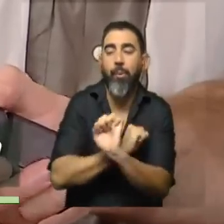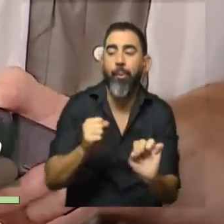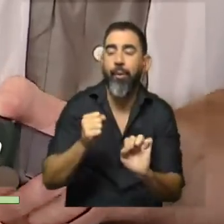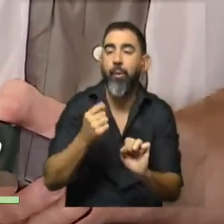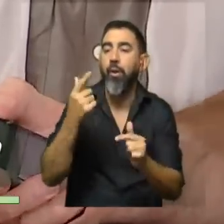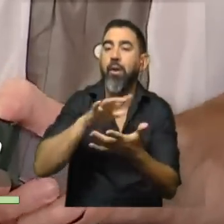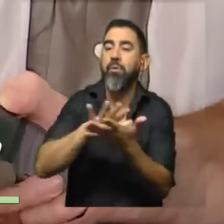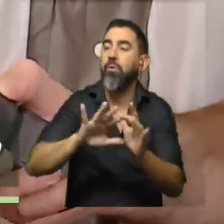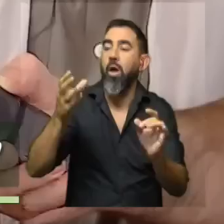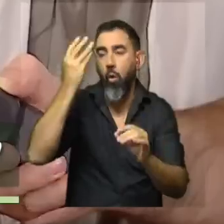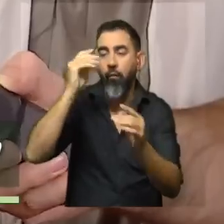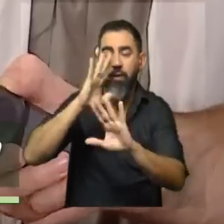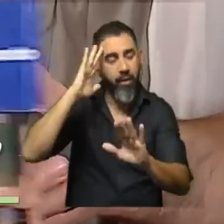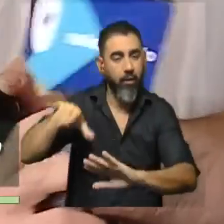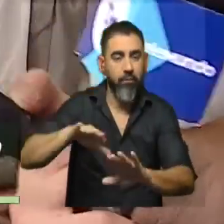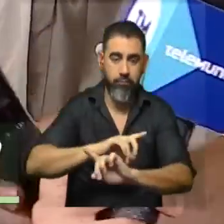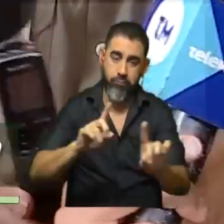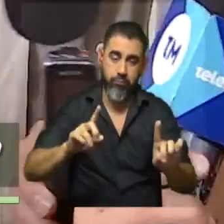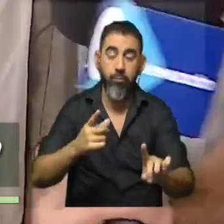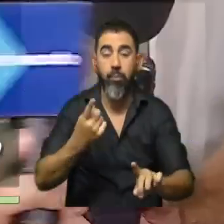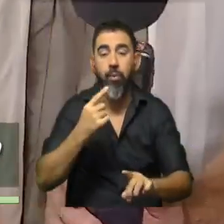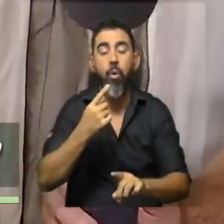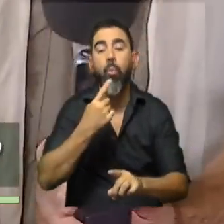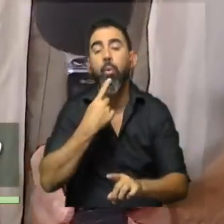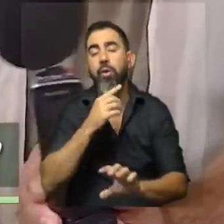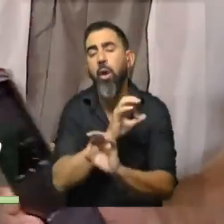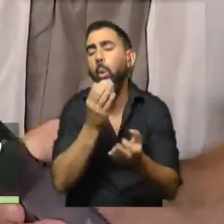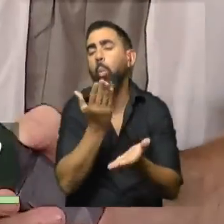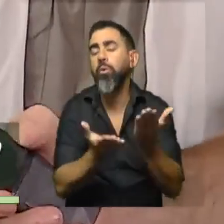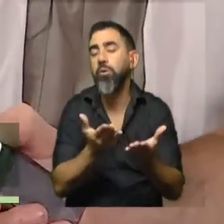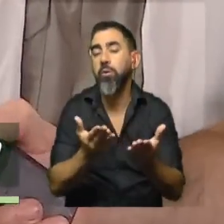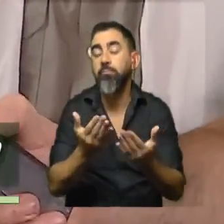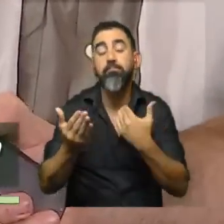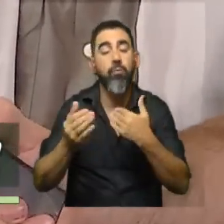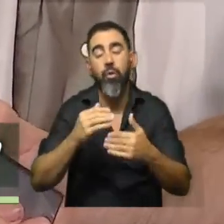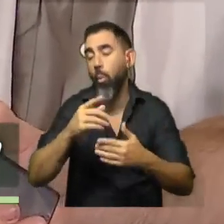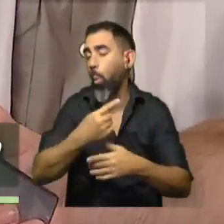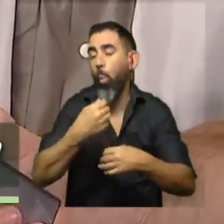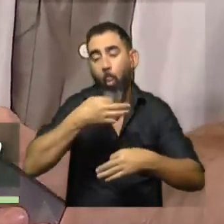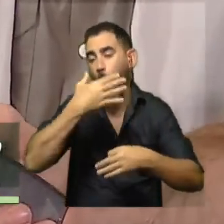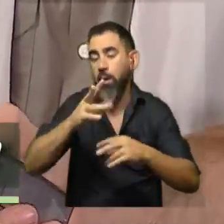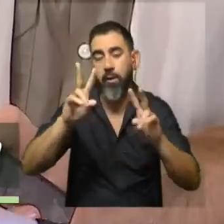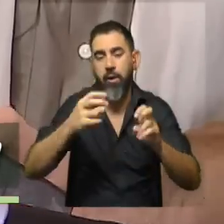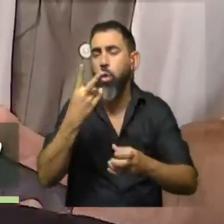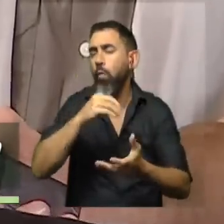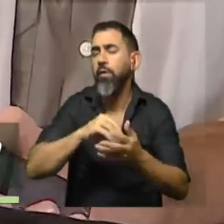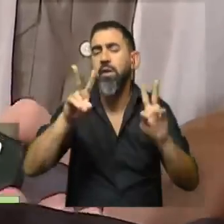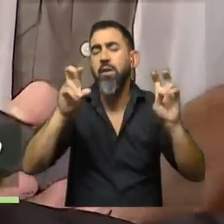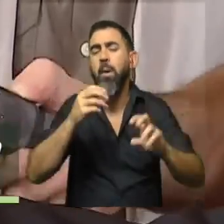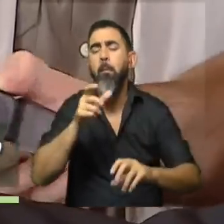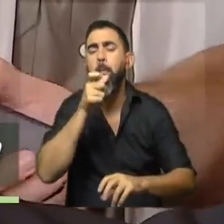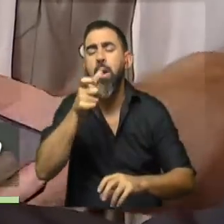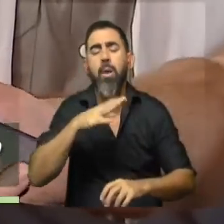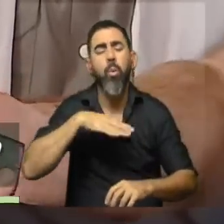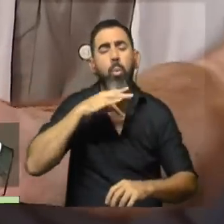algo que miremos para otro lado. ¿Pero políticas o en la justicia? Donde sea que haya que tenerlas. Ya van dos veces que dicen corrupción, torre